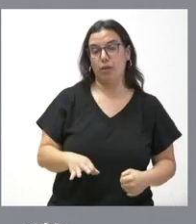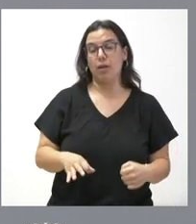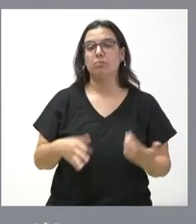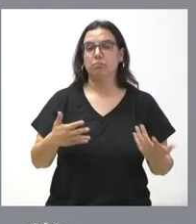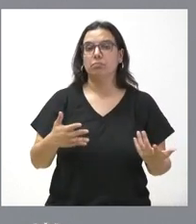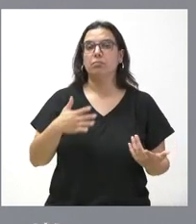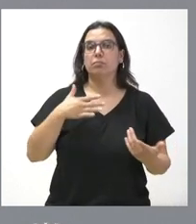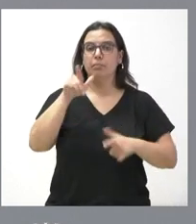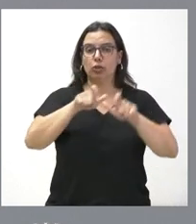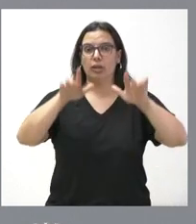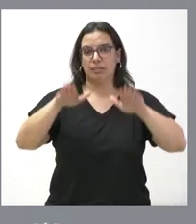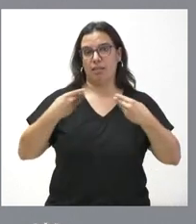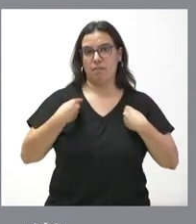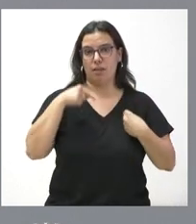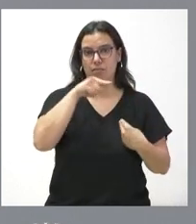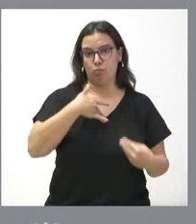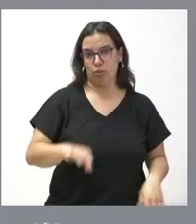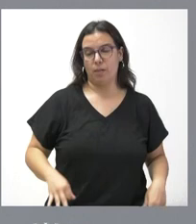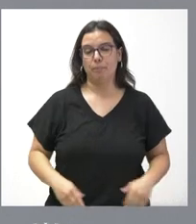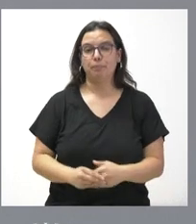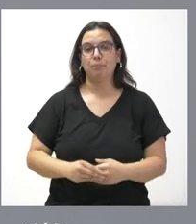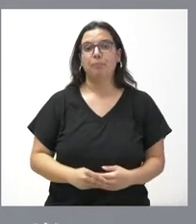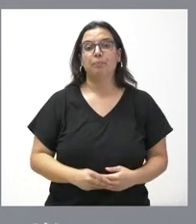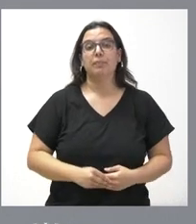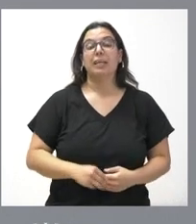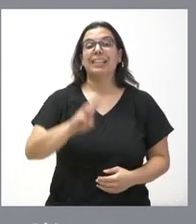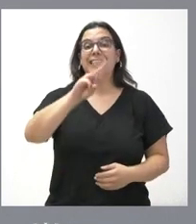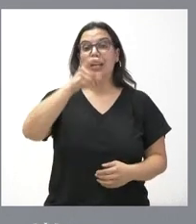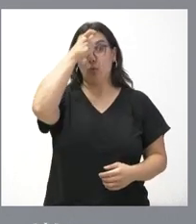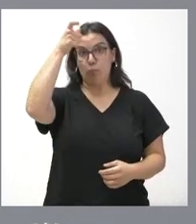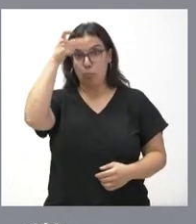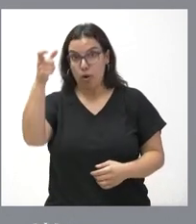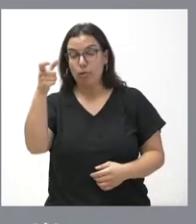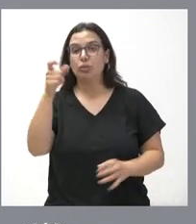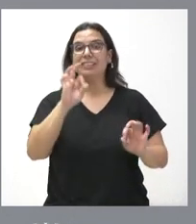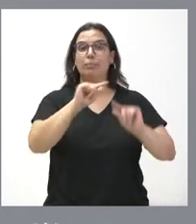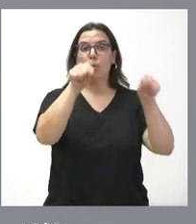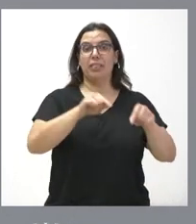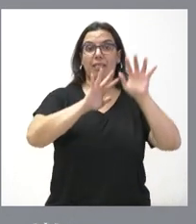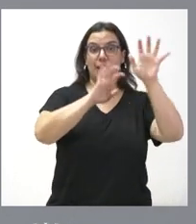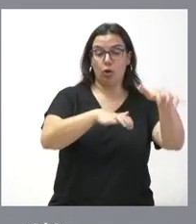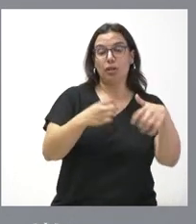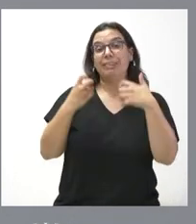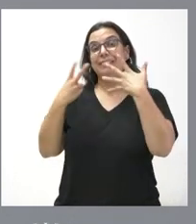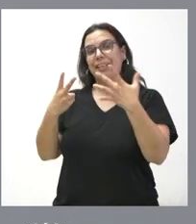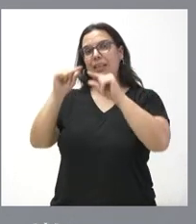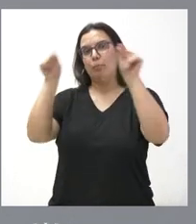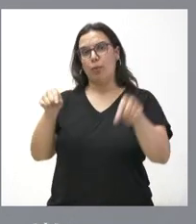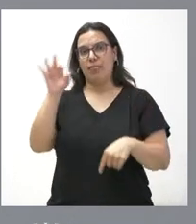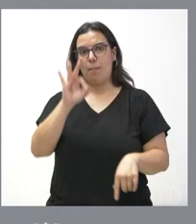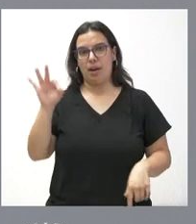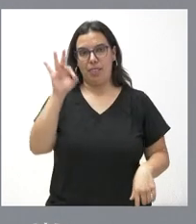puedan fijar población. 24 de los 31 municipios están en la provincia de León y 7 en la provincia de